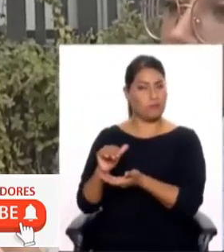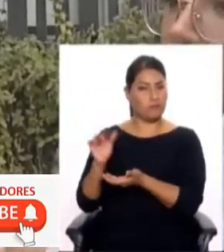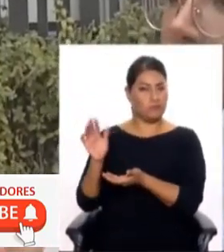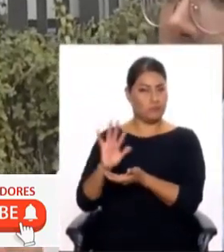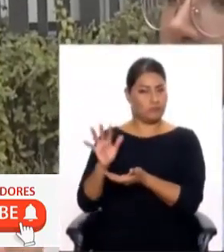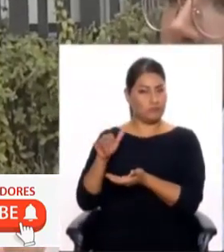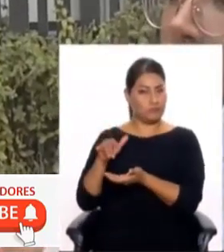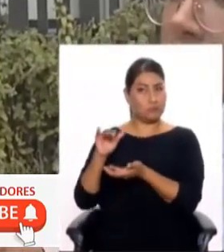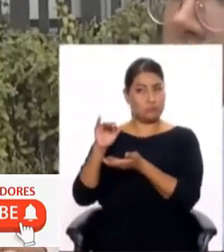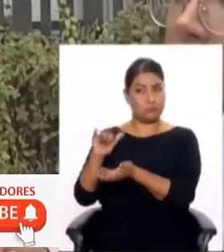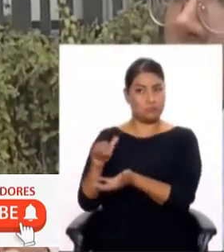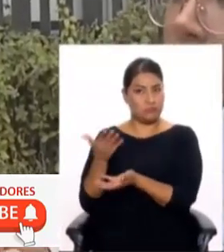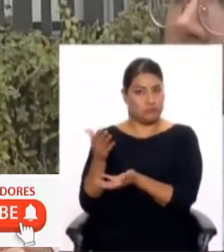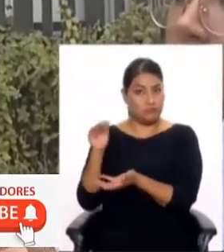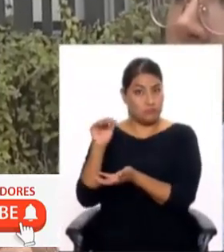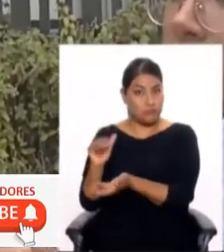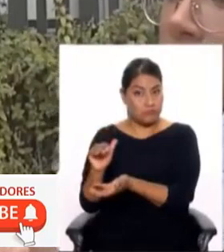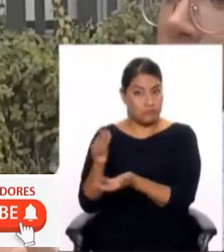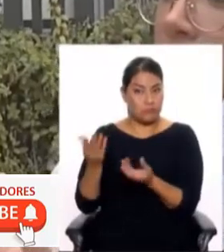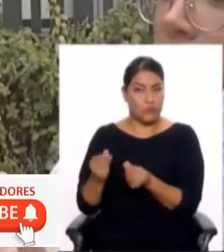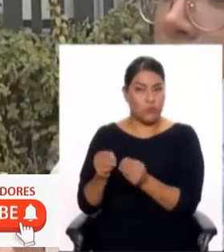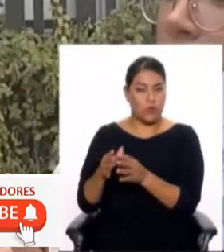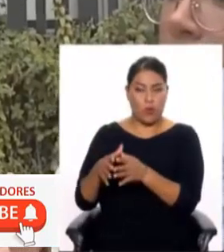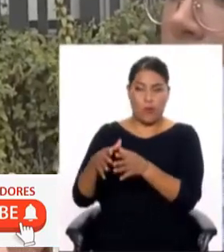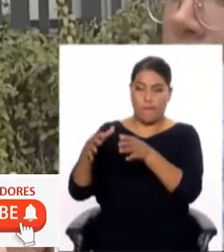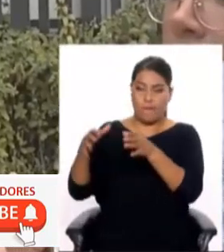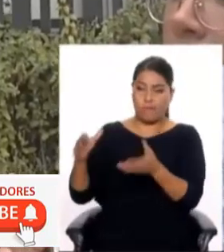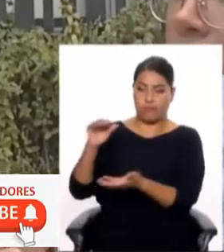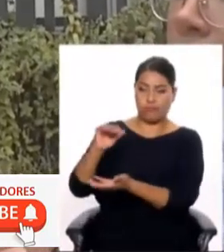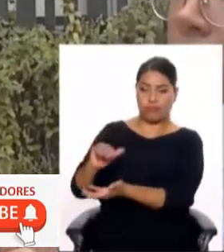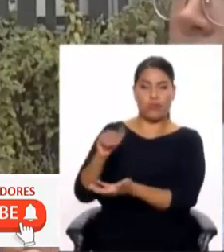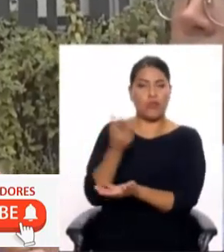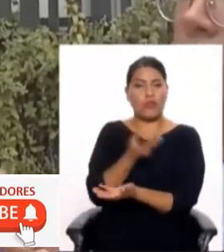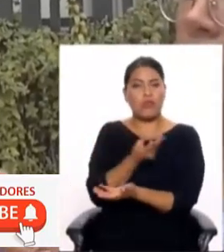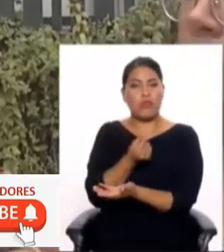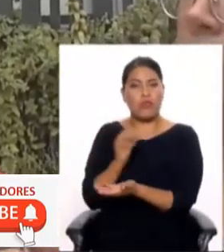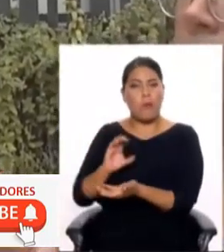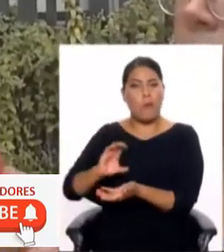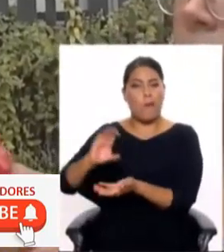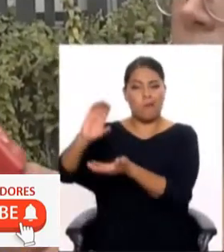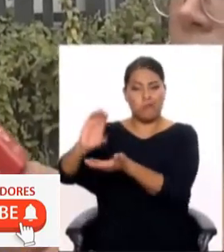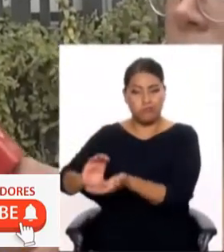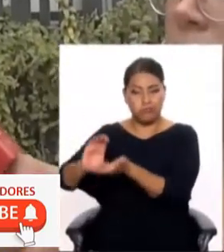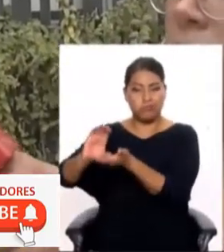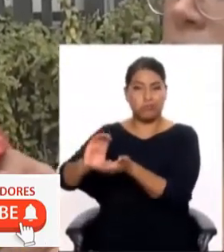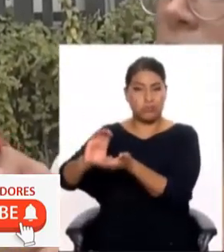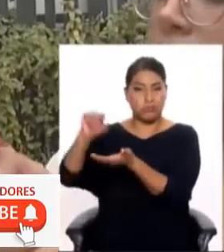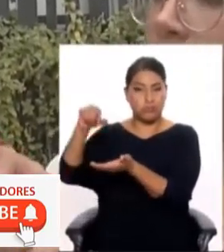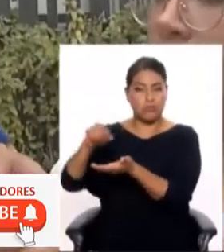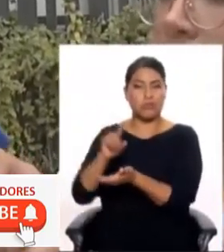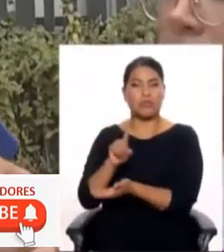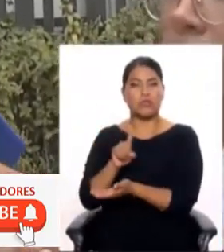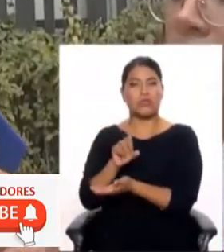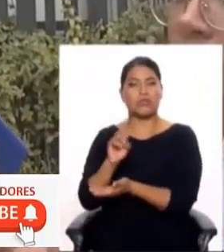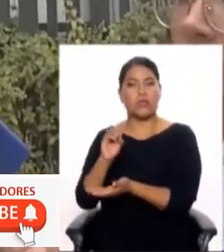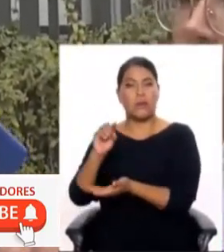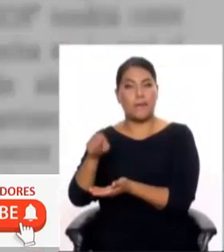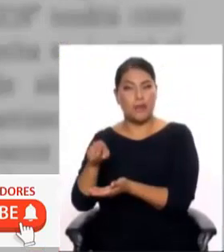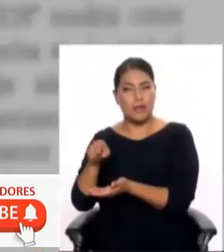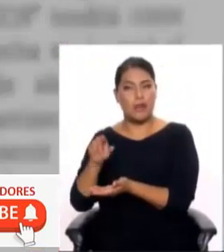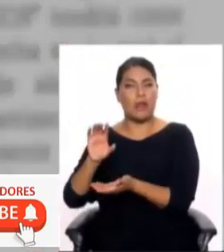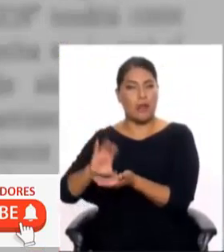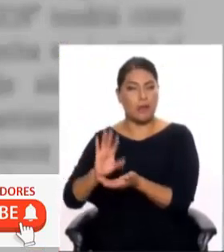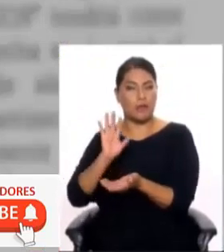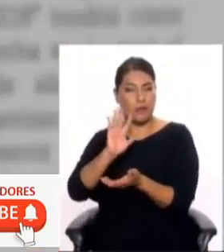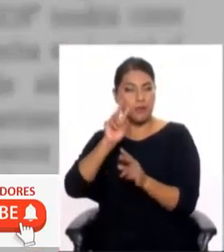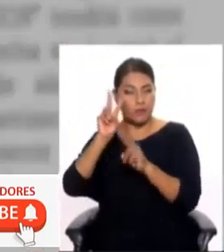personas, por cuanto no pueden tener la gran cantidad en sus viviendas. Es inusual y nosotros tratamos justamente de investigar